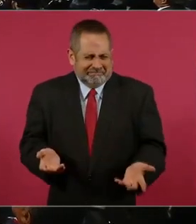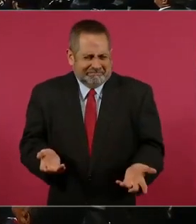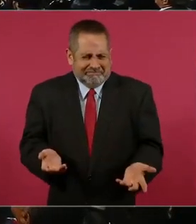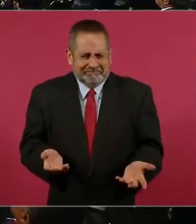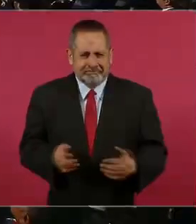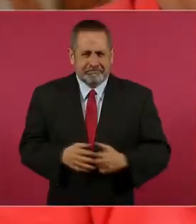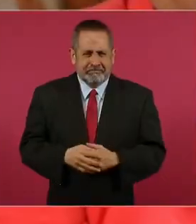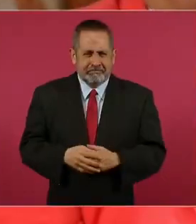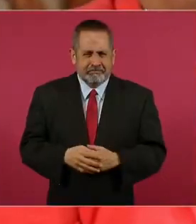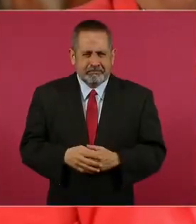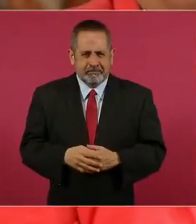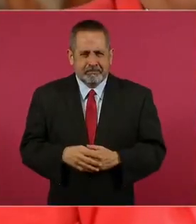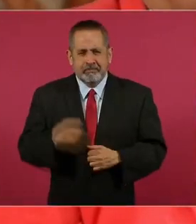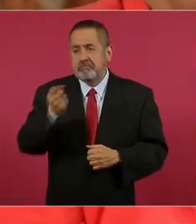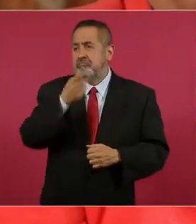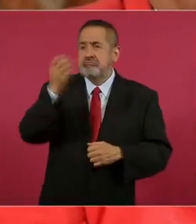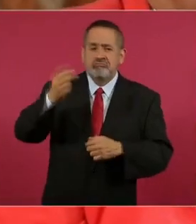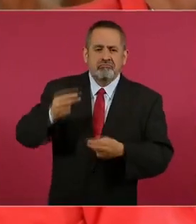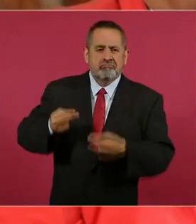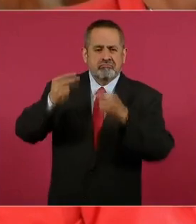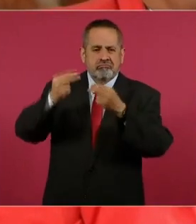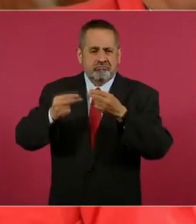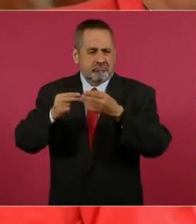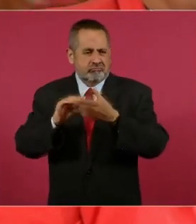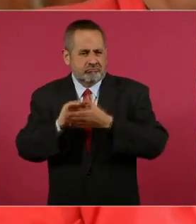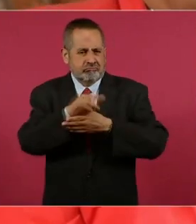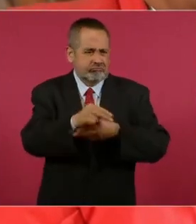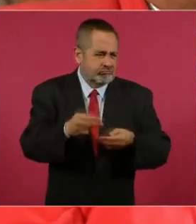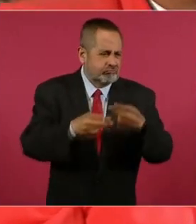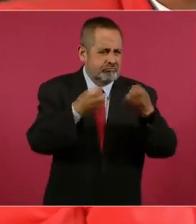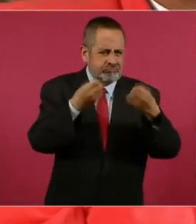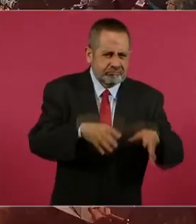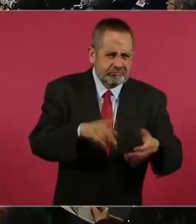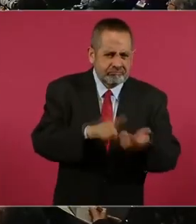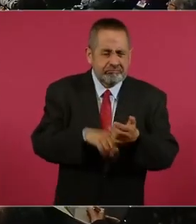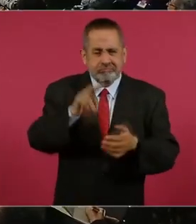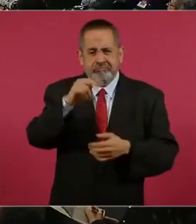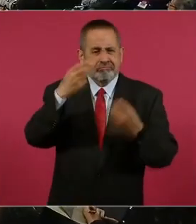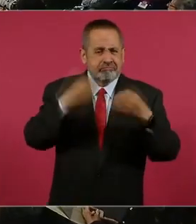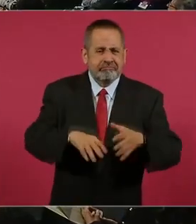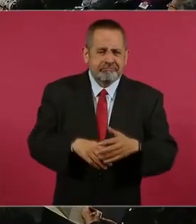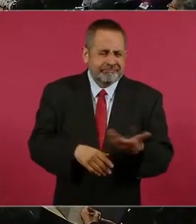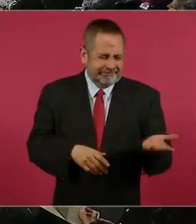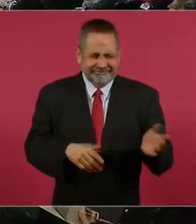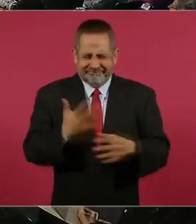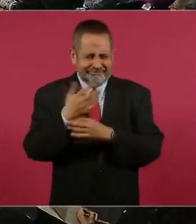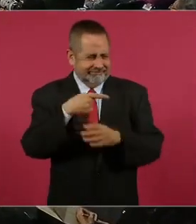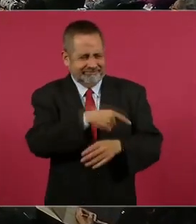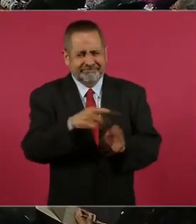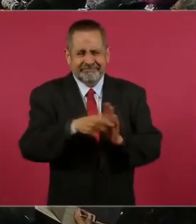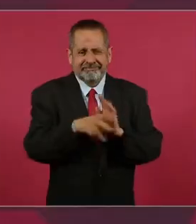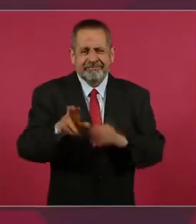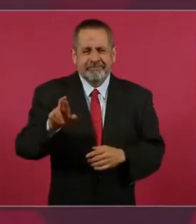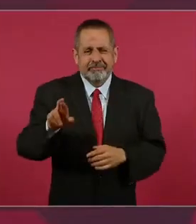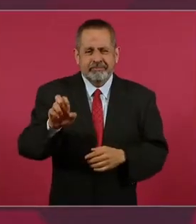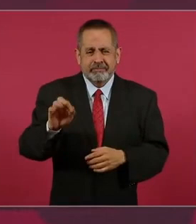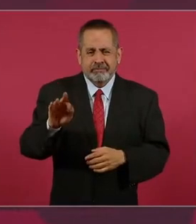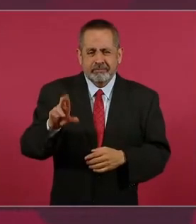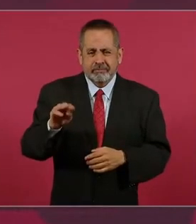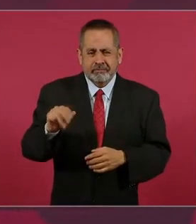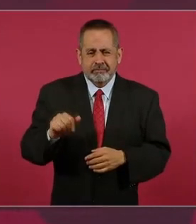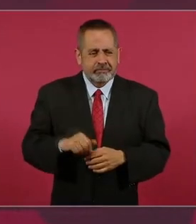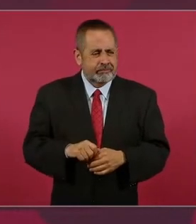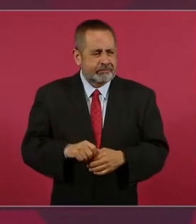se va a ahuyentar la inversión en Nuevo León, lo que decía el Reforma. No pasó